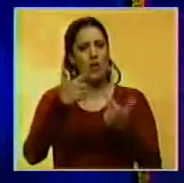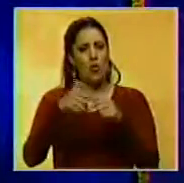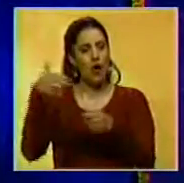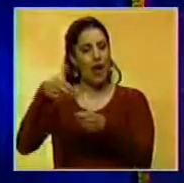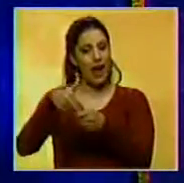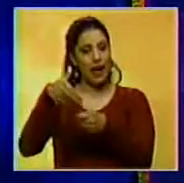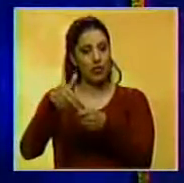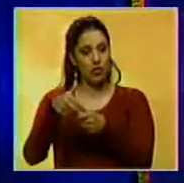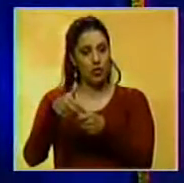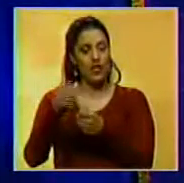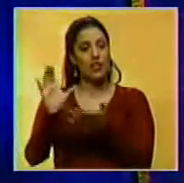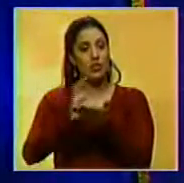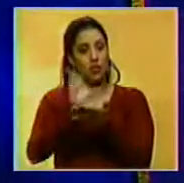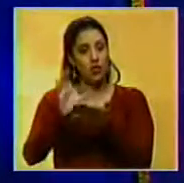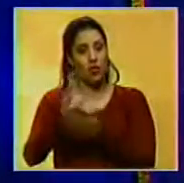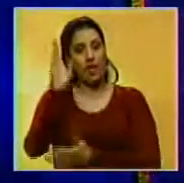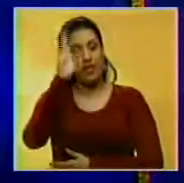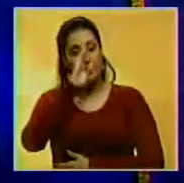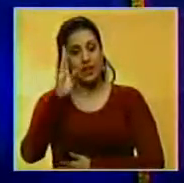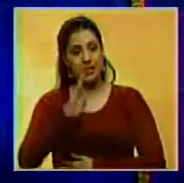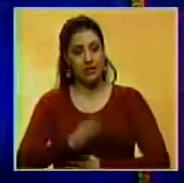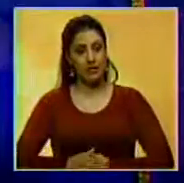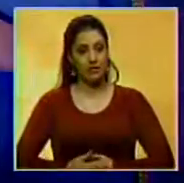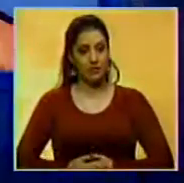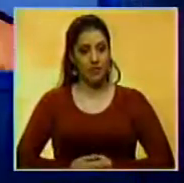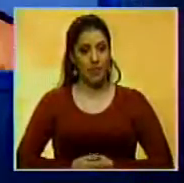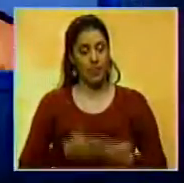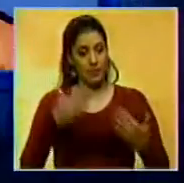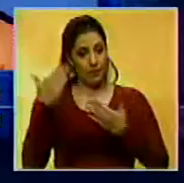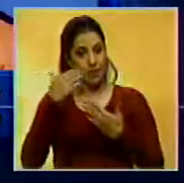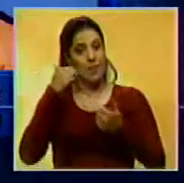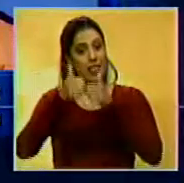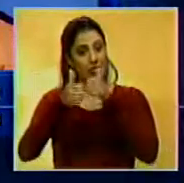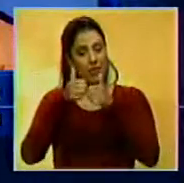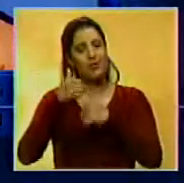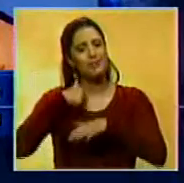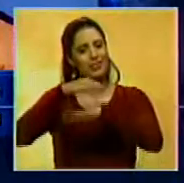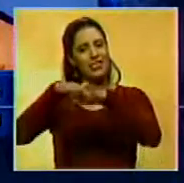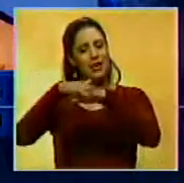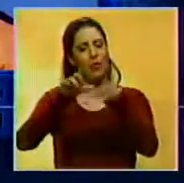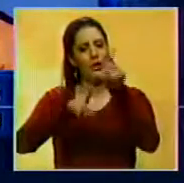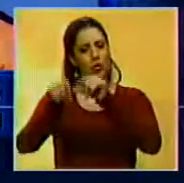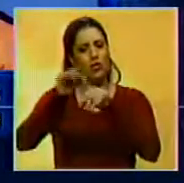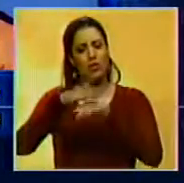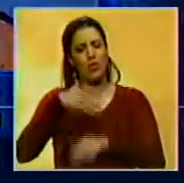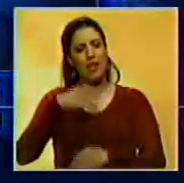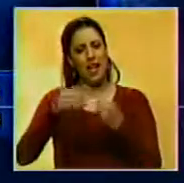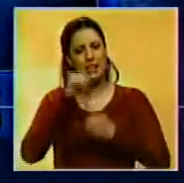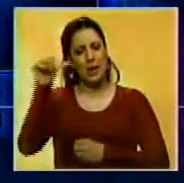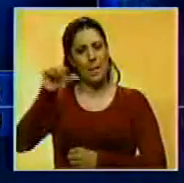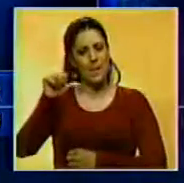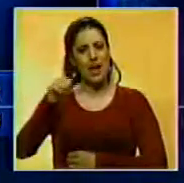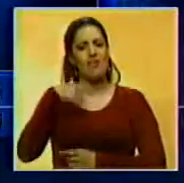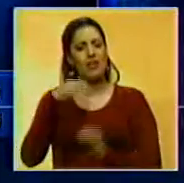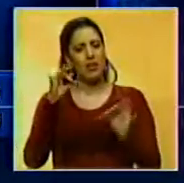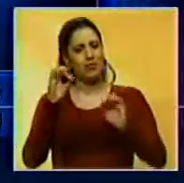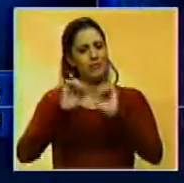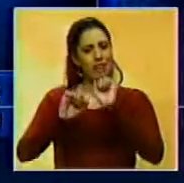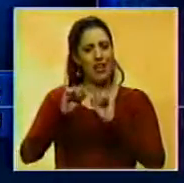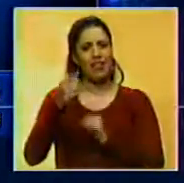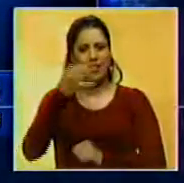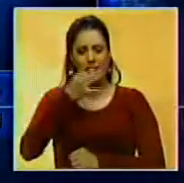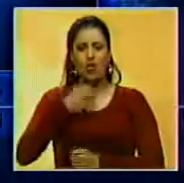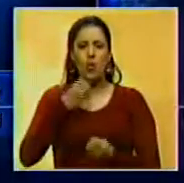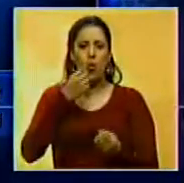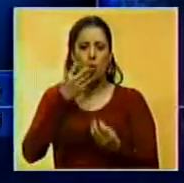una gasolinera de la ciudad de Río de Janeiro en Brasil. El deportista se excusó vía Twitter por no haber sido más cuidadoso y franco